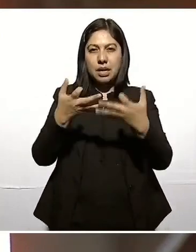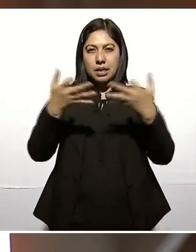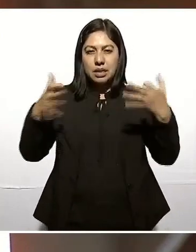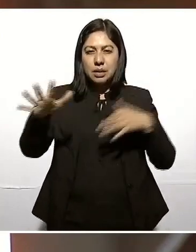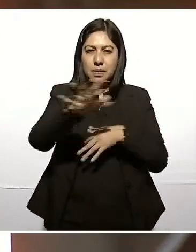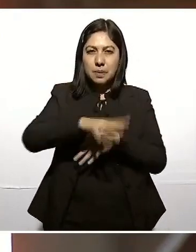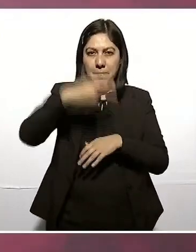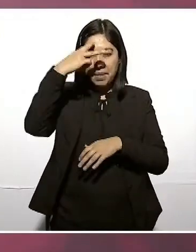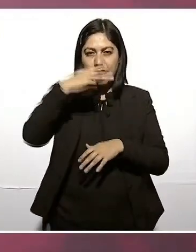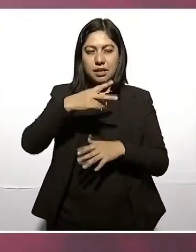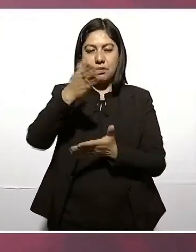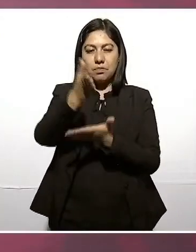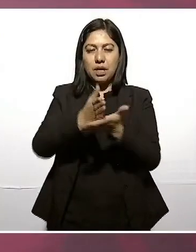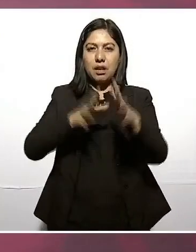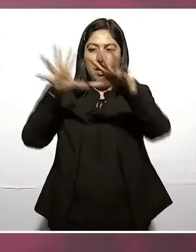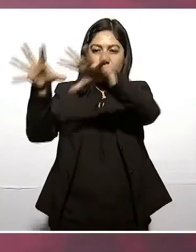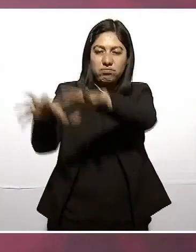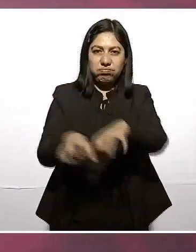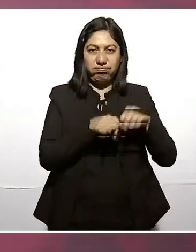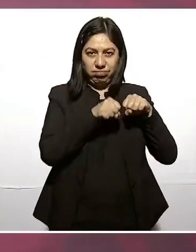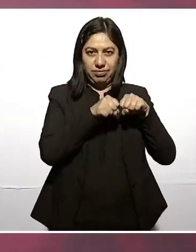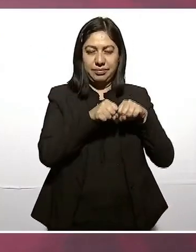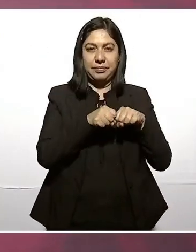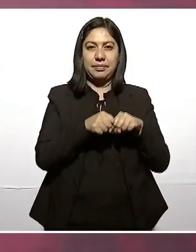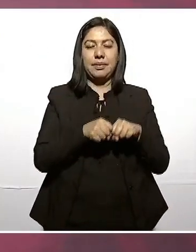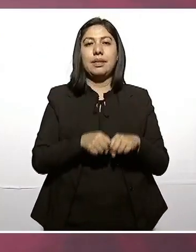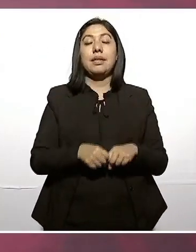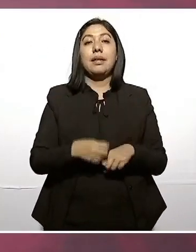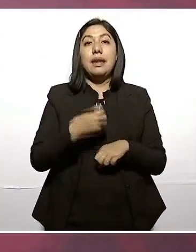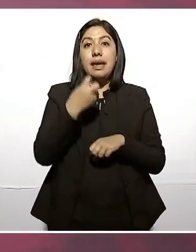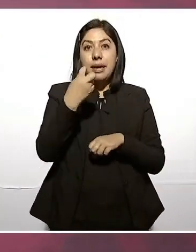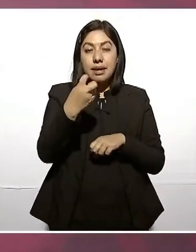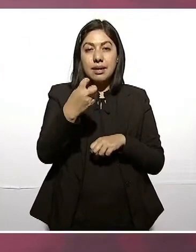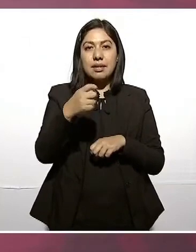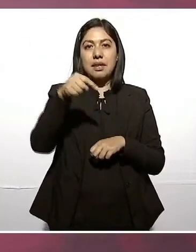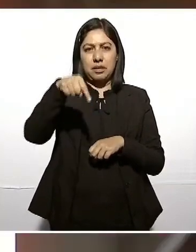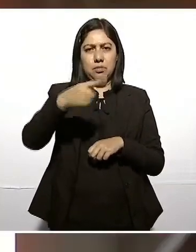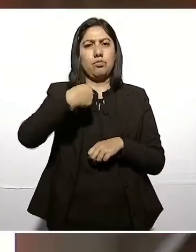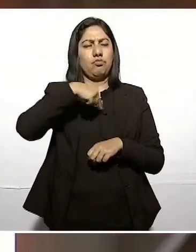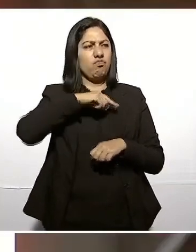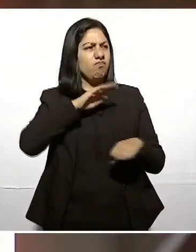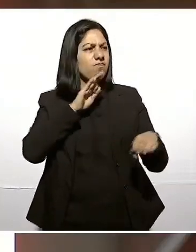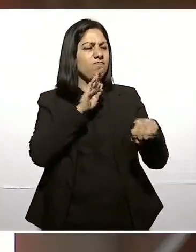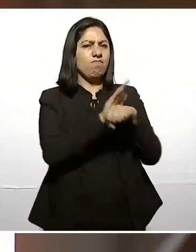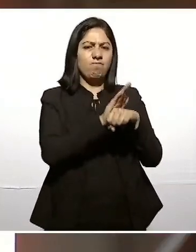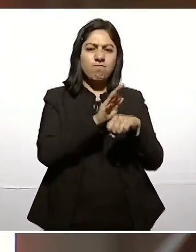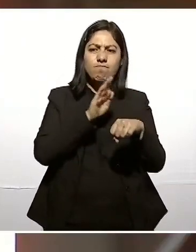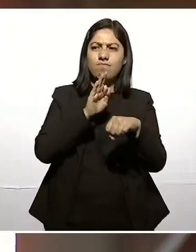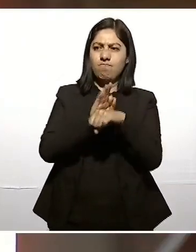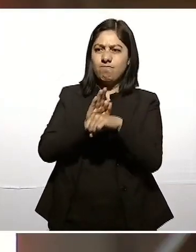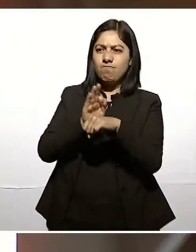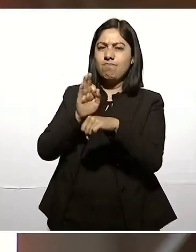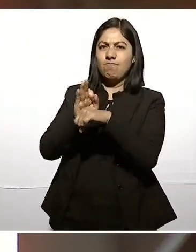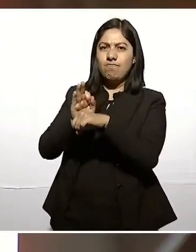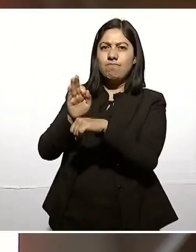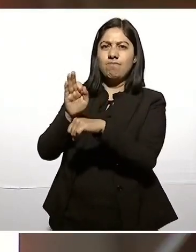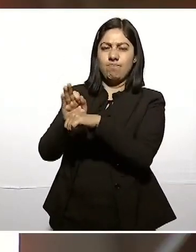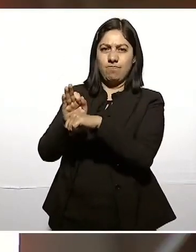territorio. Aquí se defendió nuestra